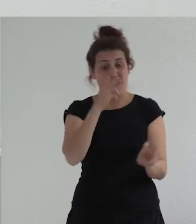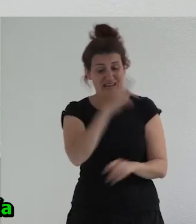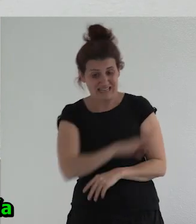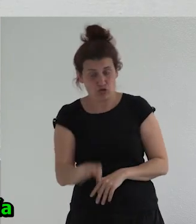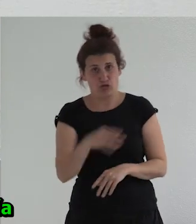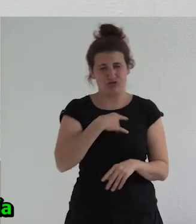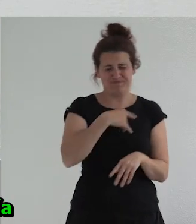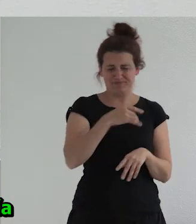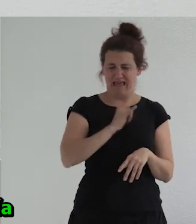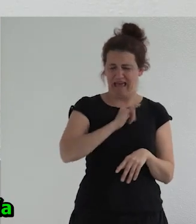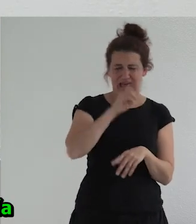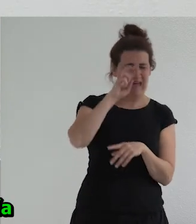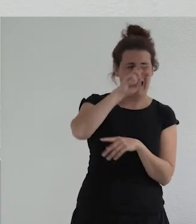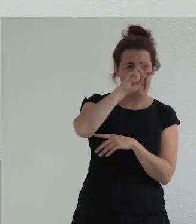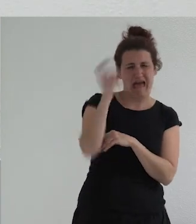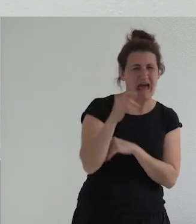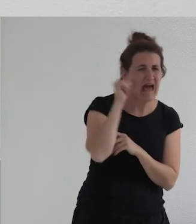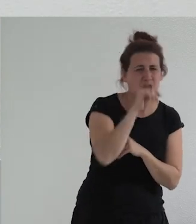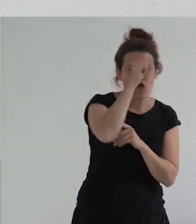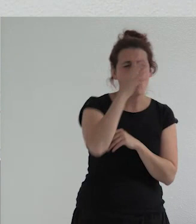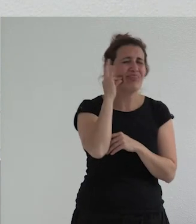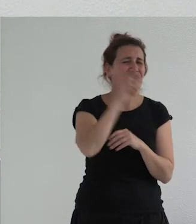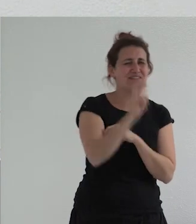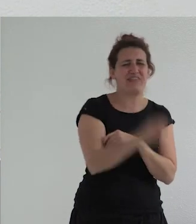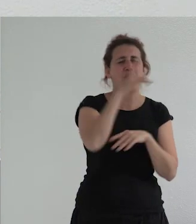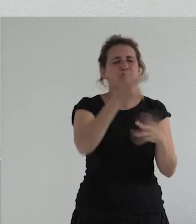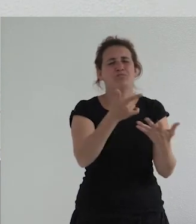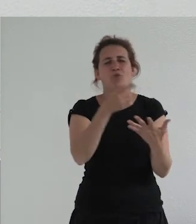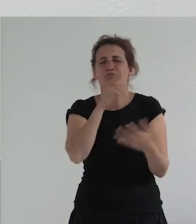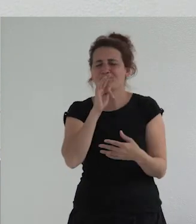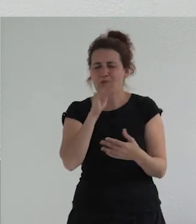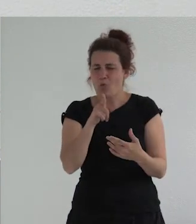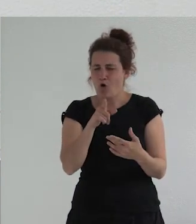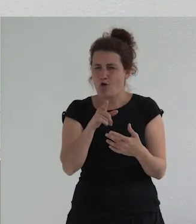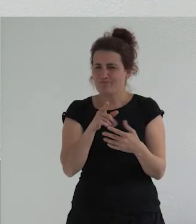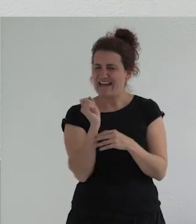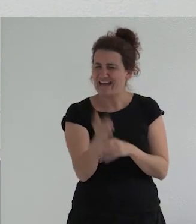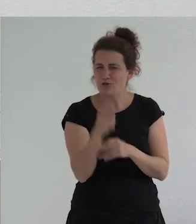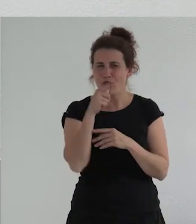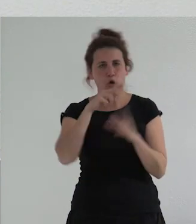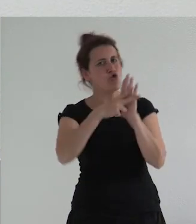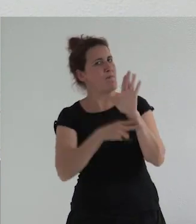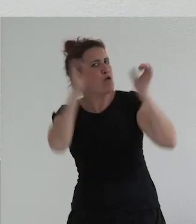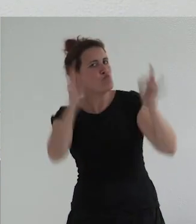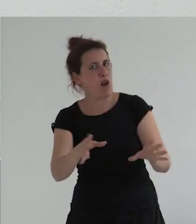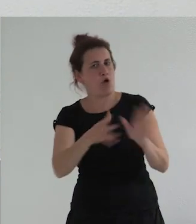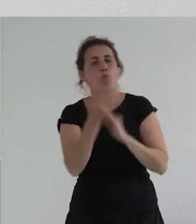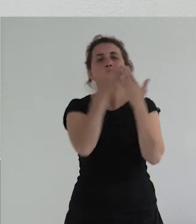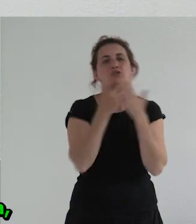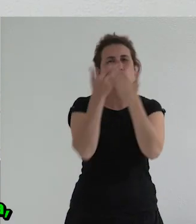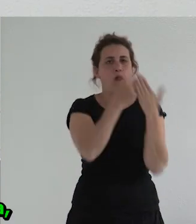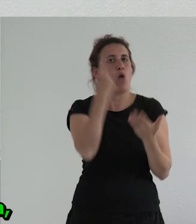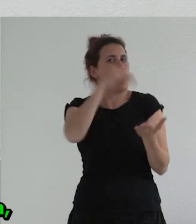como algo que le pasa a una minoría de niños y niñas y no nos damos cuenta de que el reto es que eso fuera la norma es decir cuando una escuela solo una vez cada